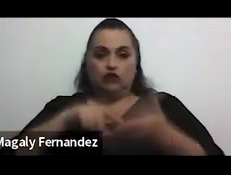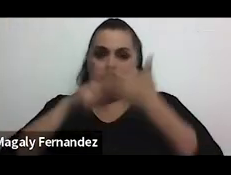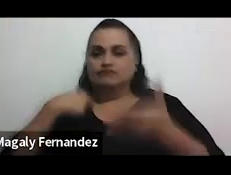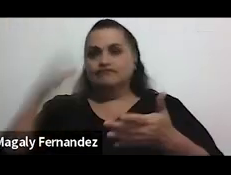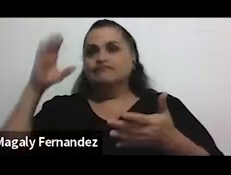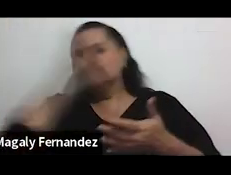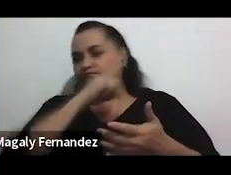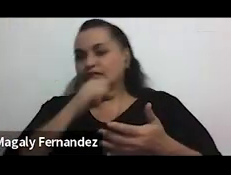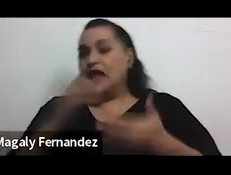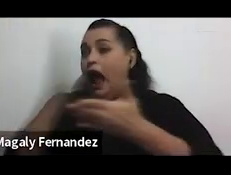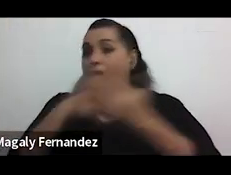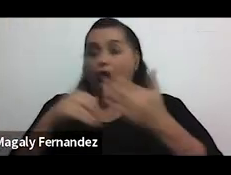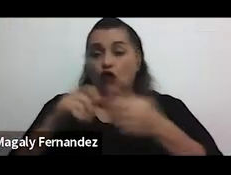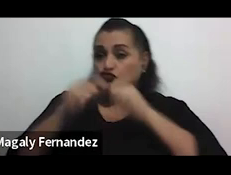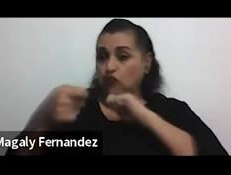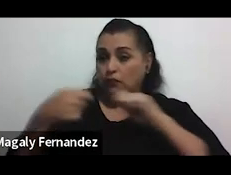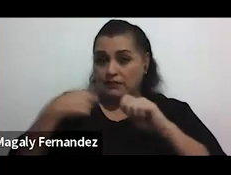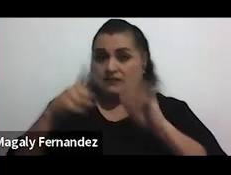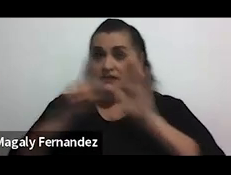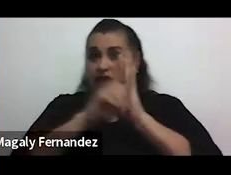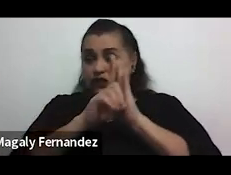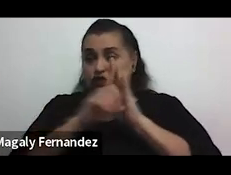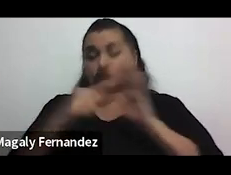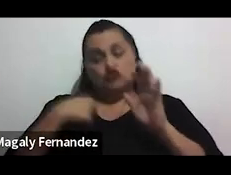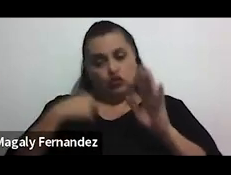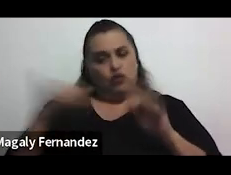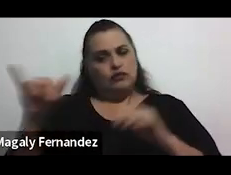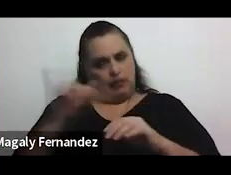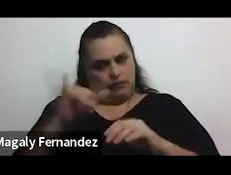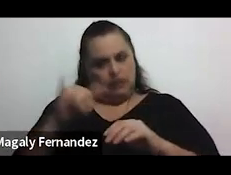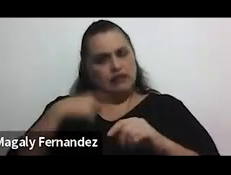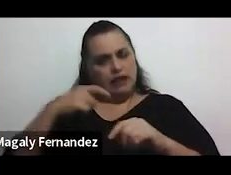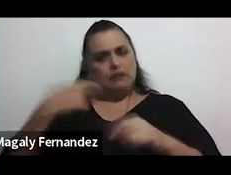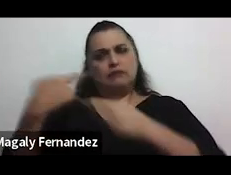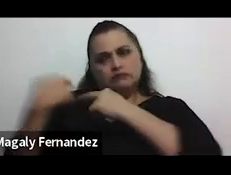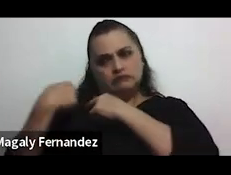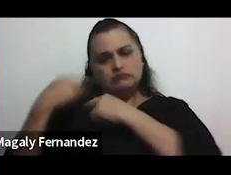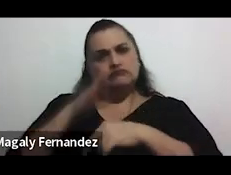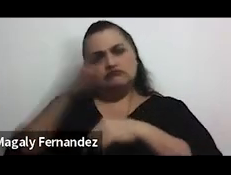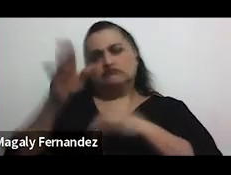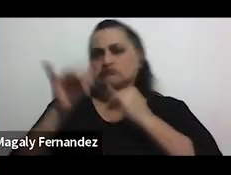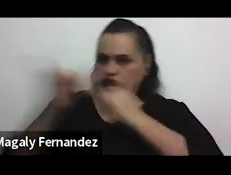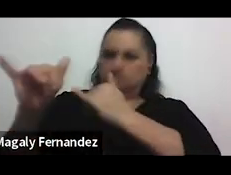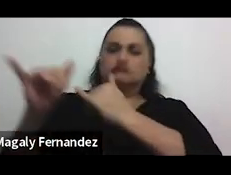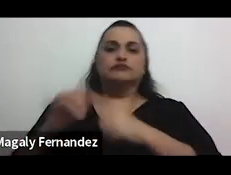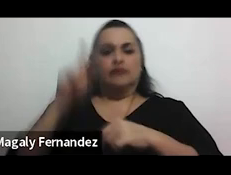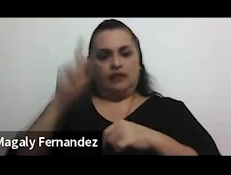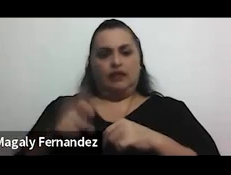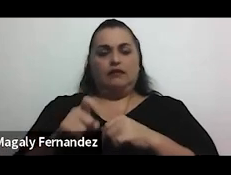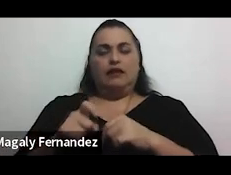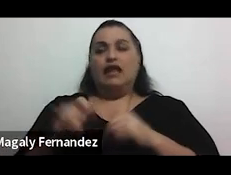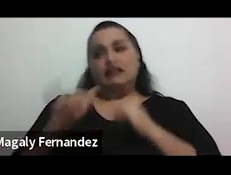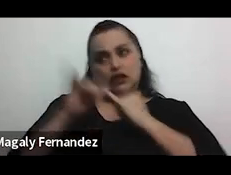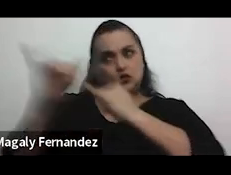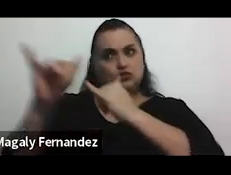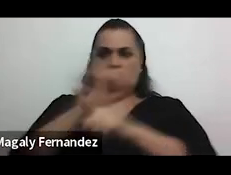hay algo que está violentando mis derechos yo también tengo el deber de hacerlo saber entonces denunciar las